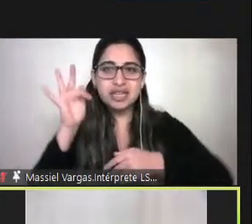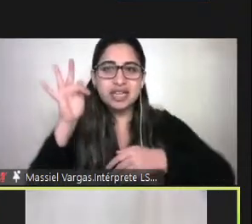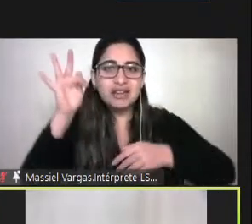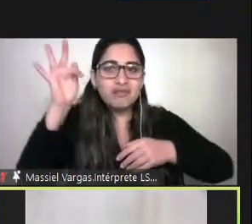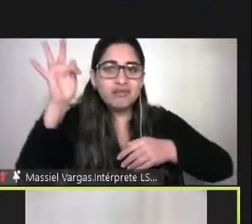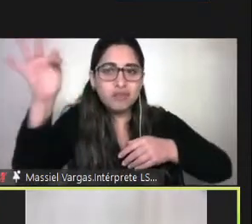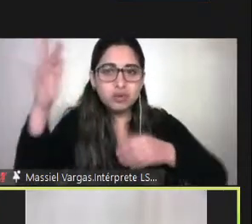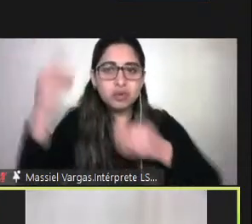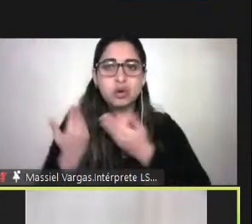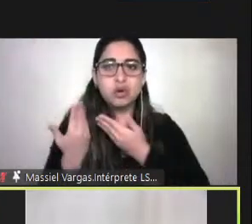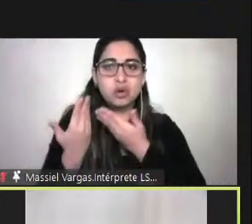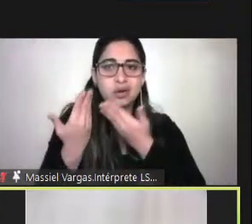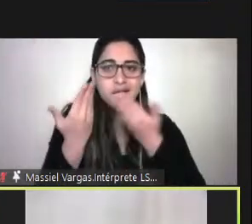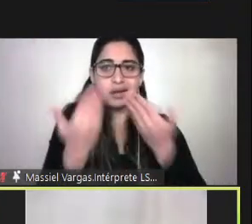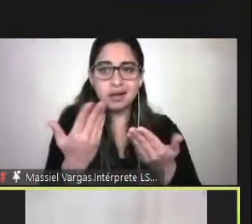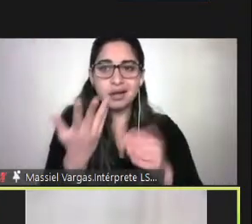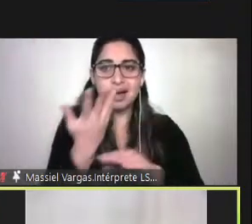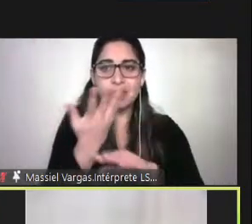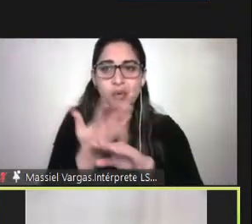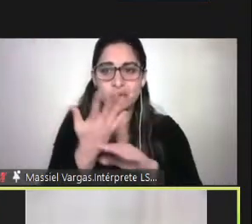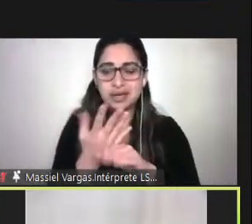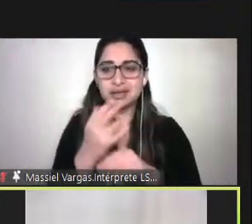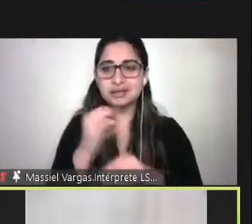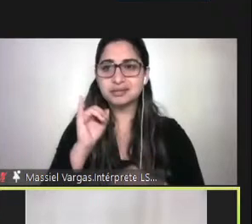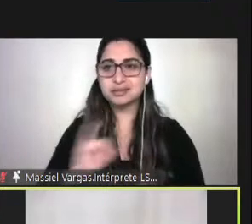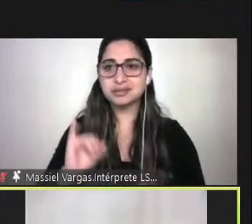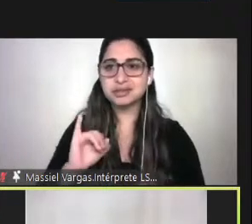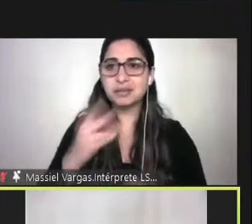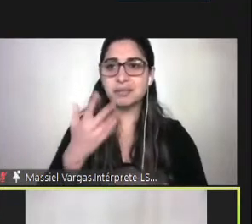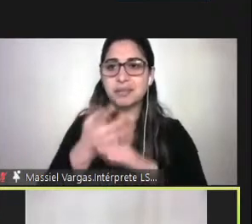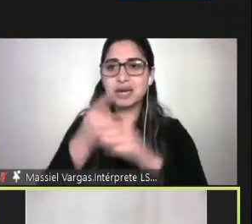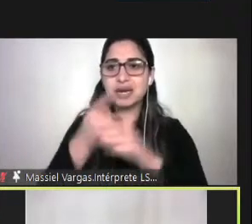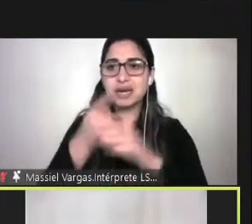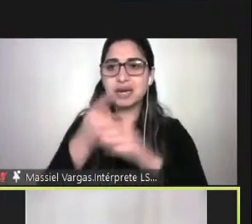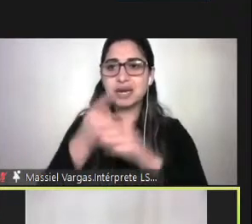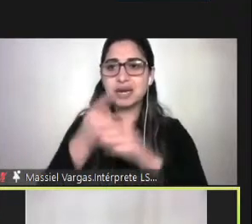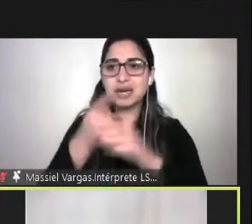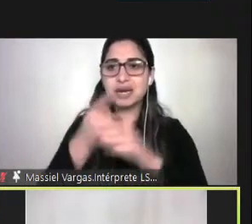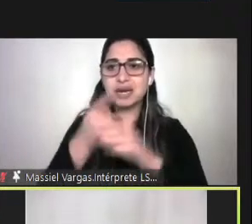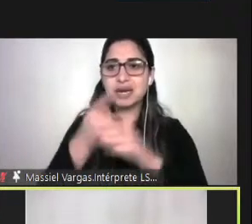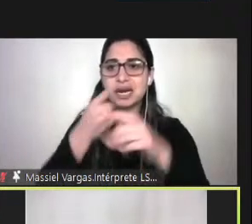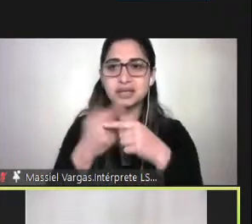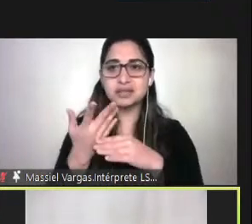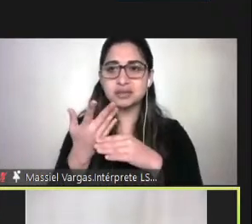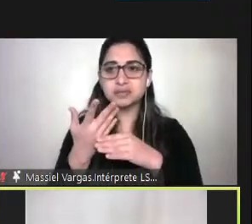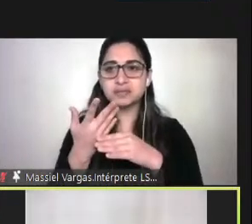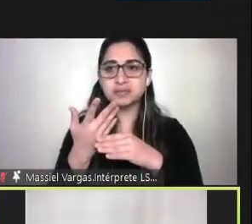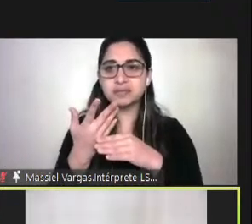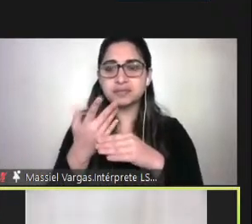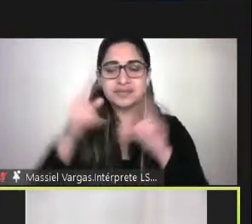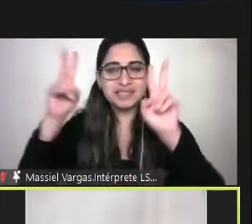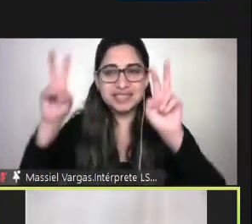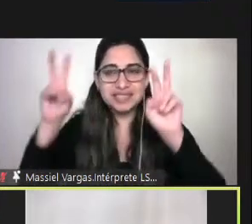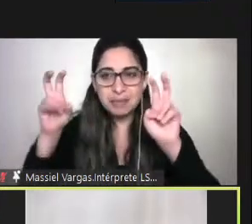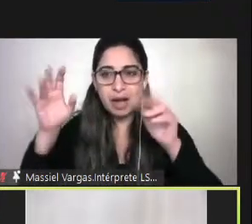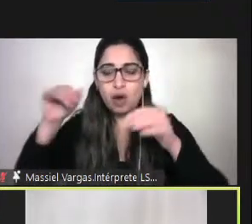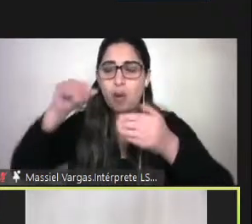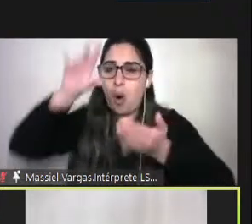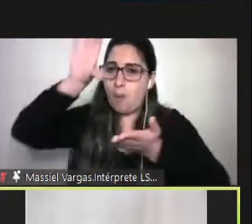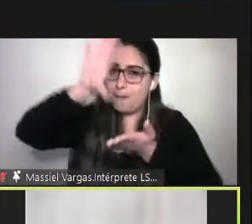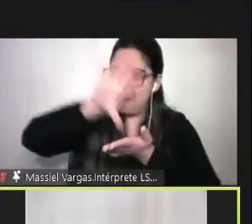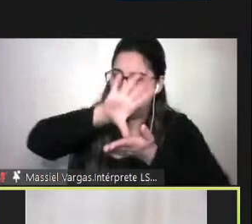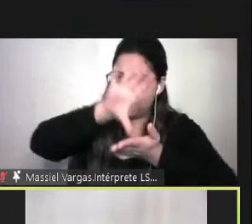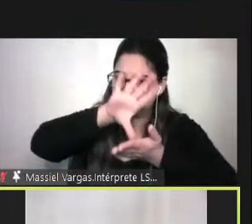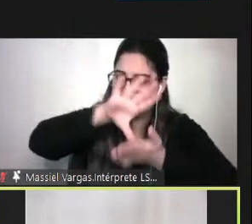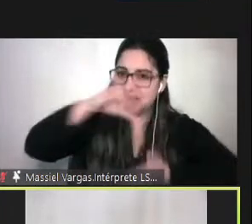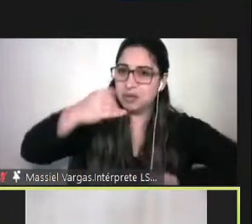aportar activamente en la socialización de temas que nos convocan como país pero sobre todo en